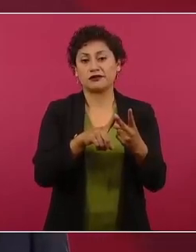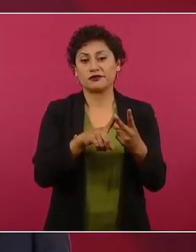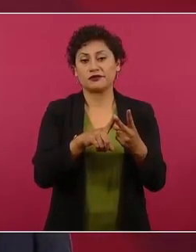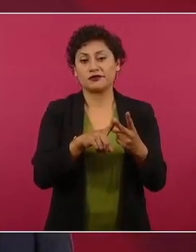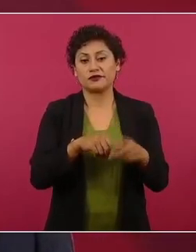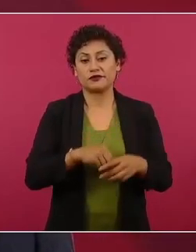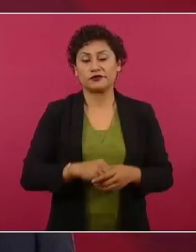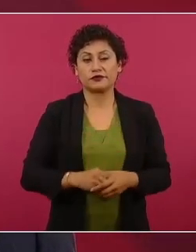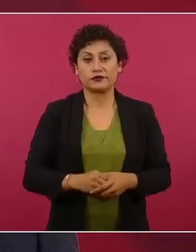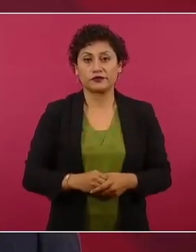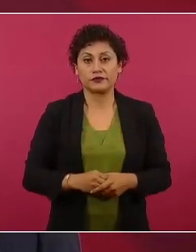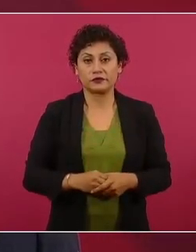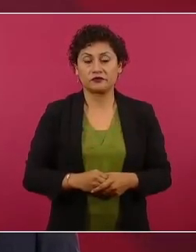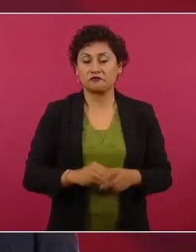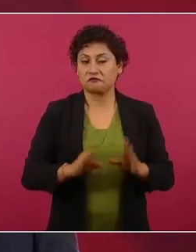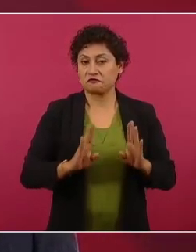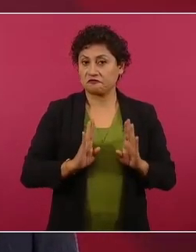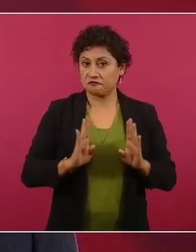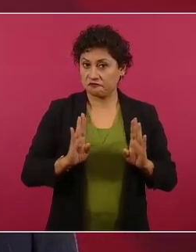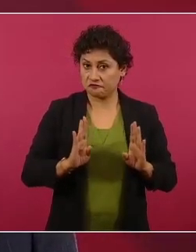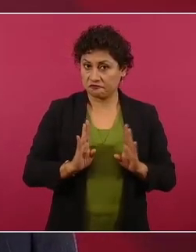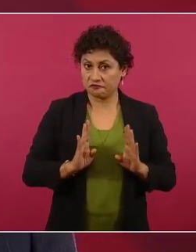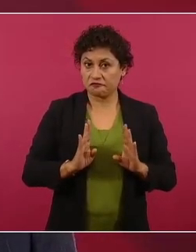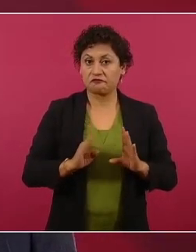a militares,